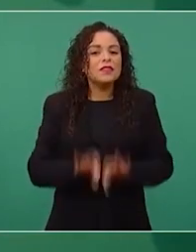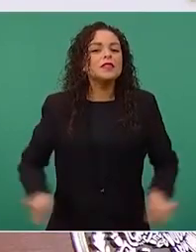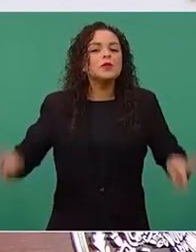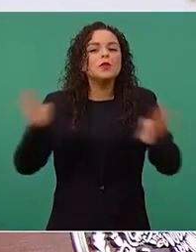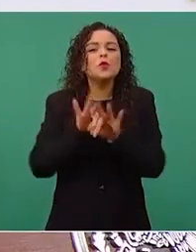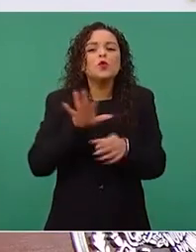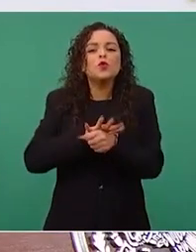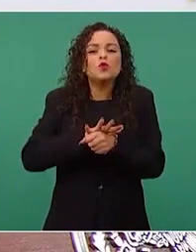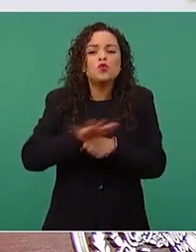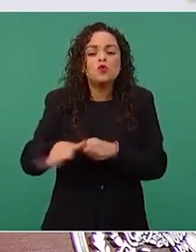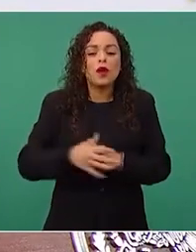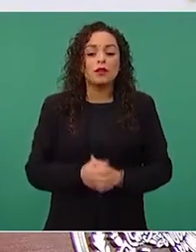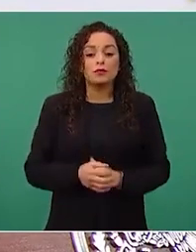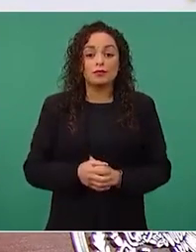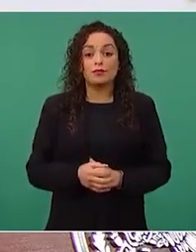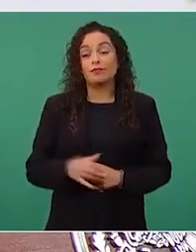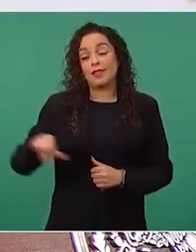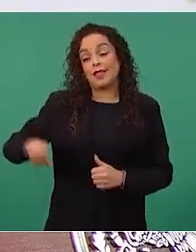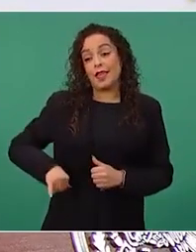es que se tenga poder